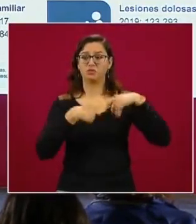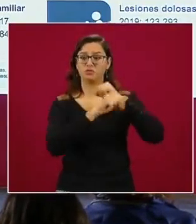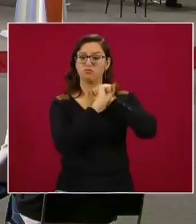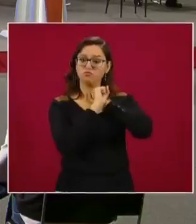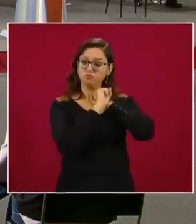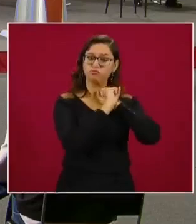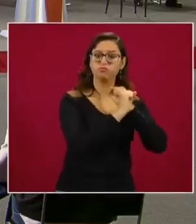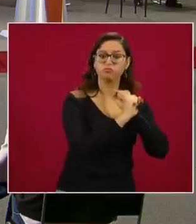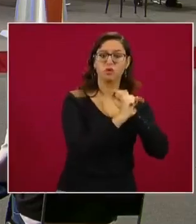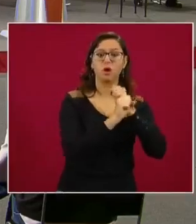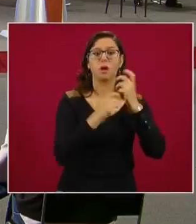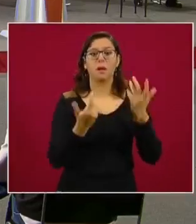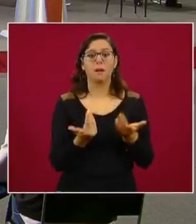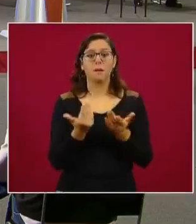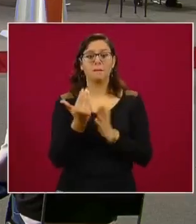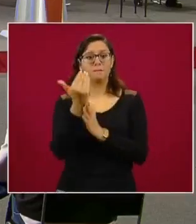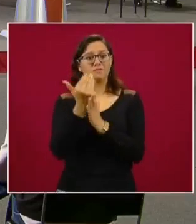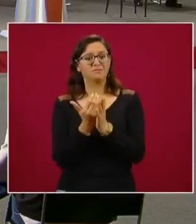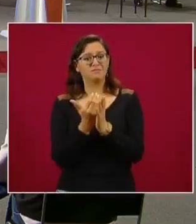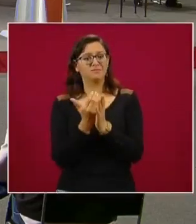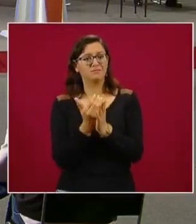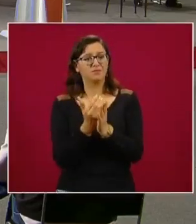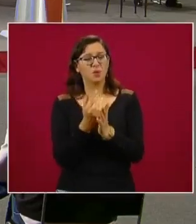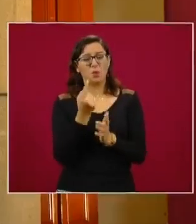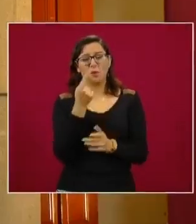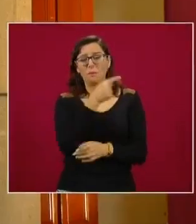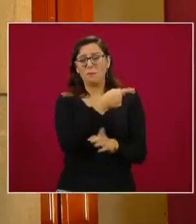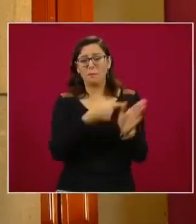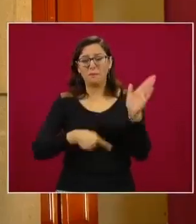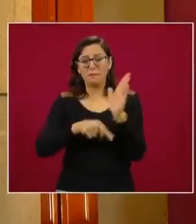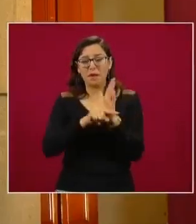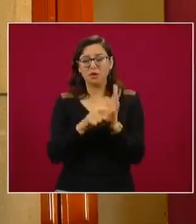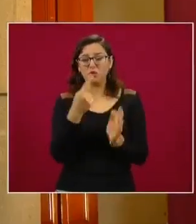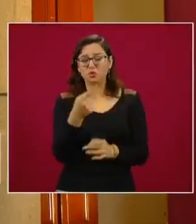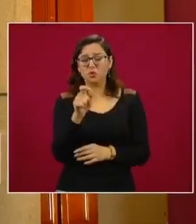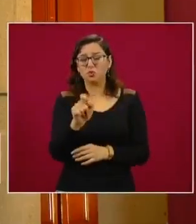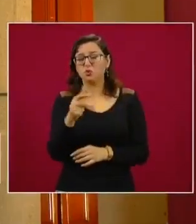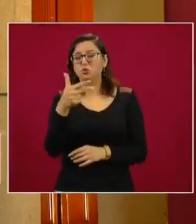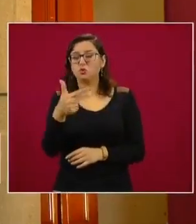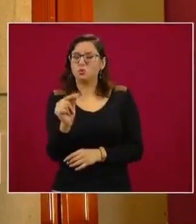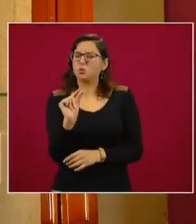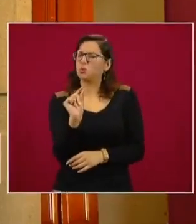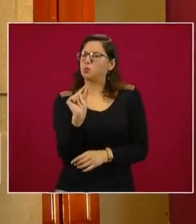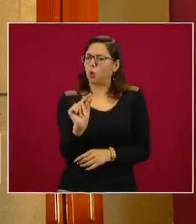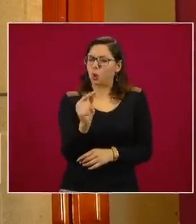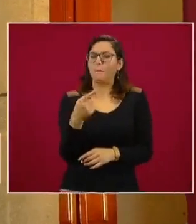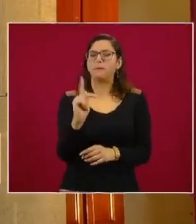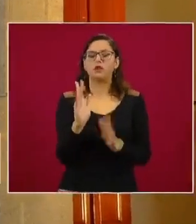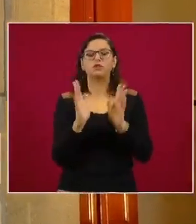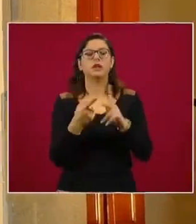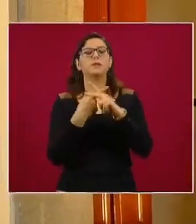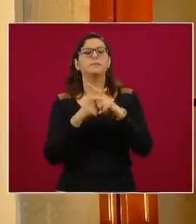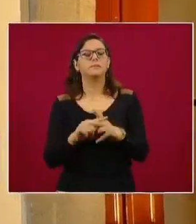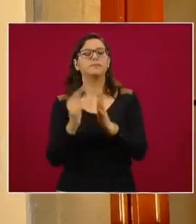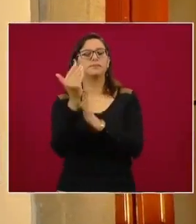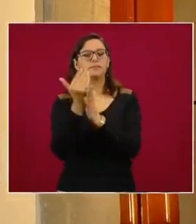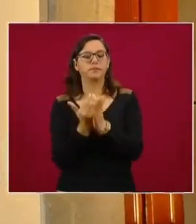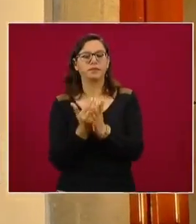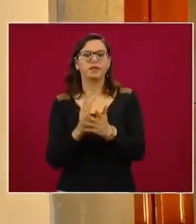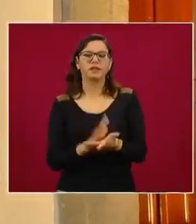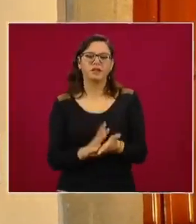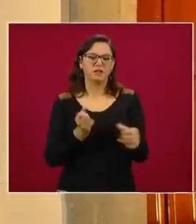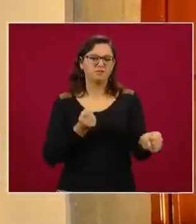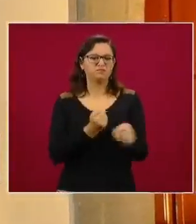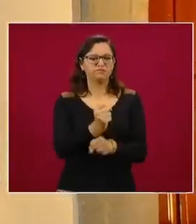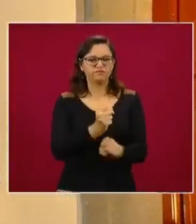.8 es pequeño, pero es a la baja. Lesiones dolosas, menos 14 a la baja, adelante,